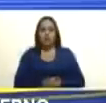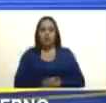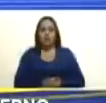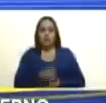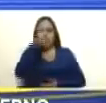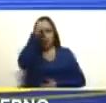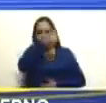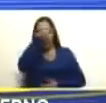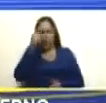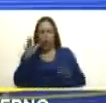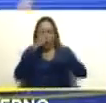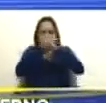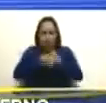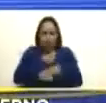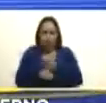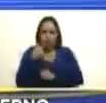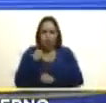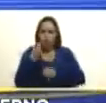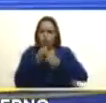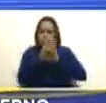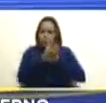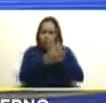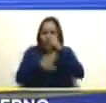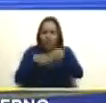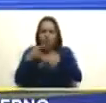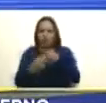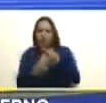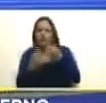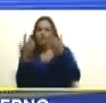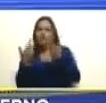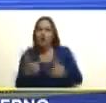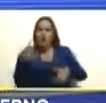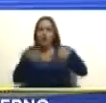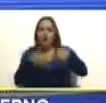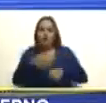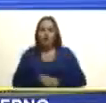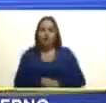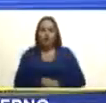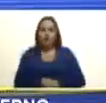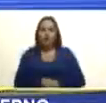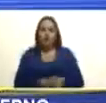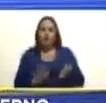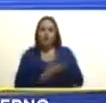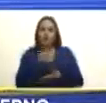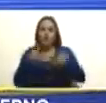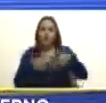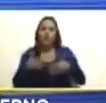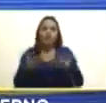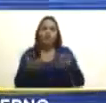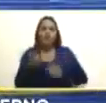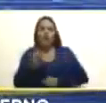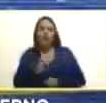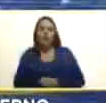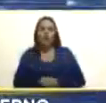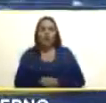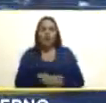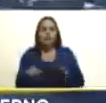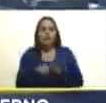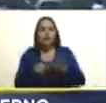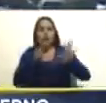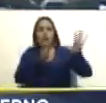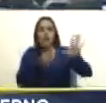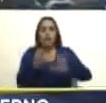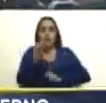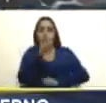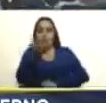domingo en la noche después de recibir los resultados la proyección de los resultados con casi un 70%